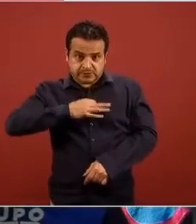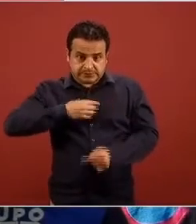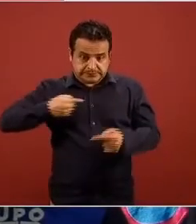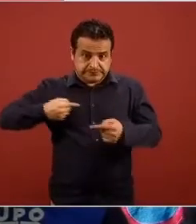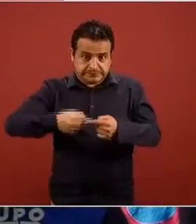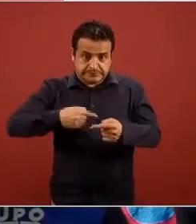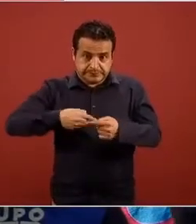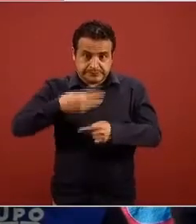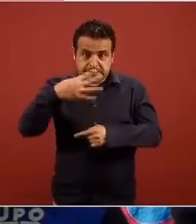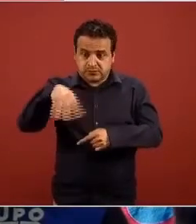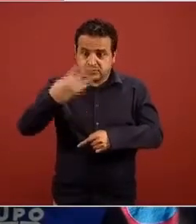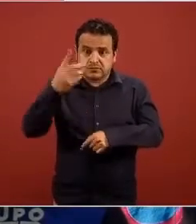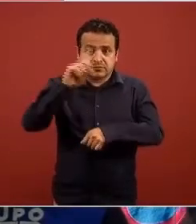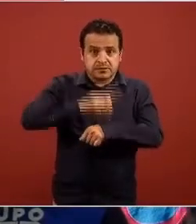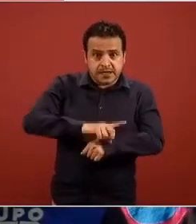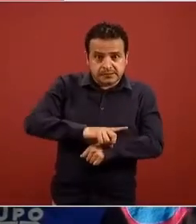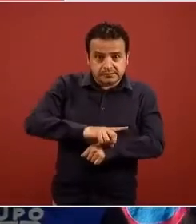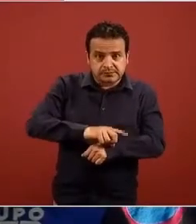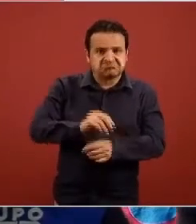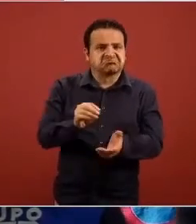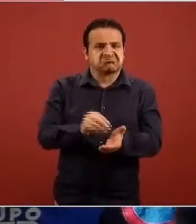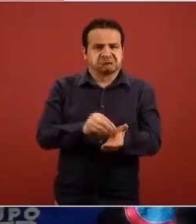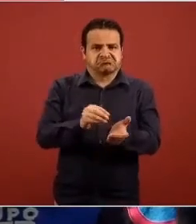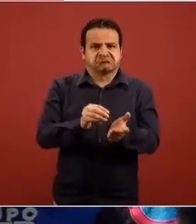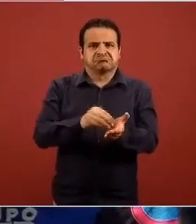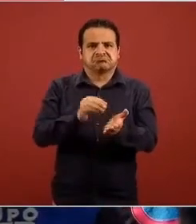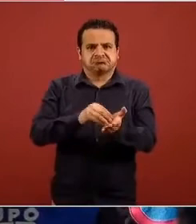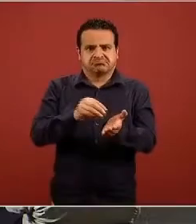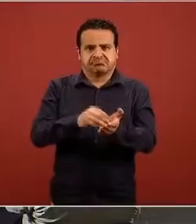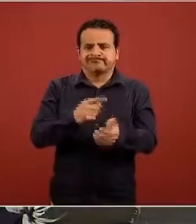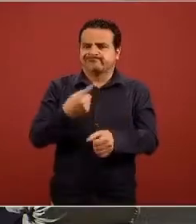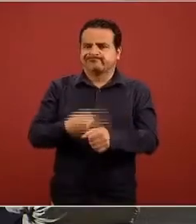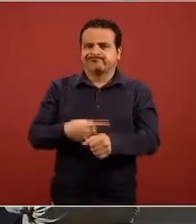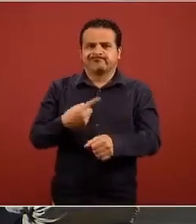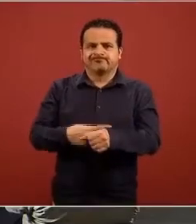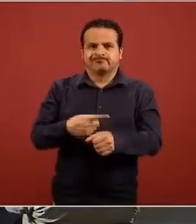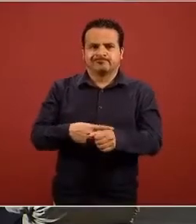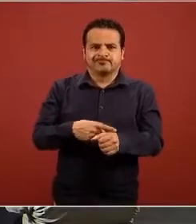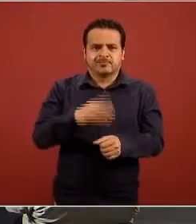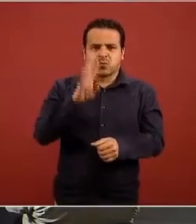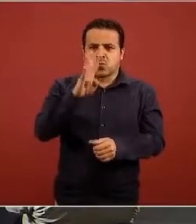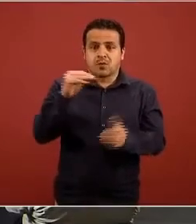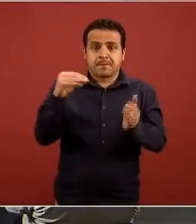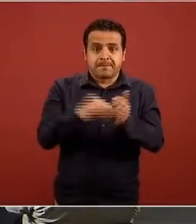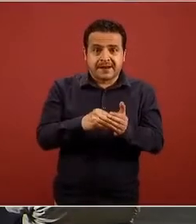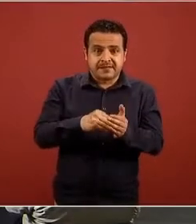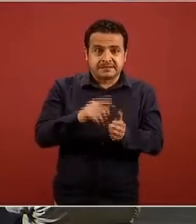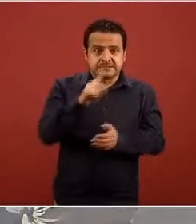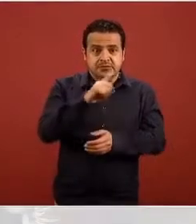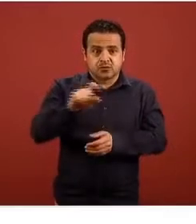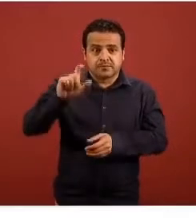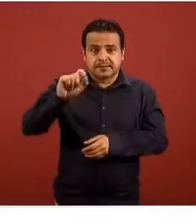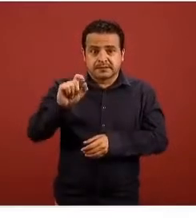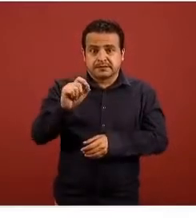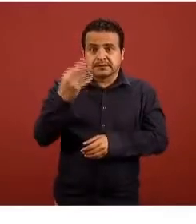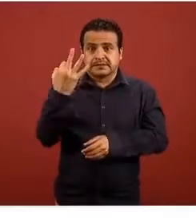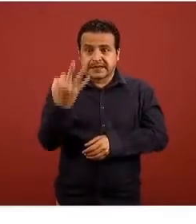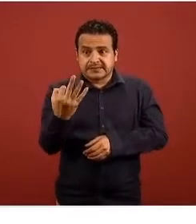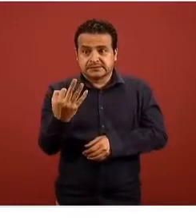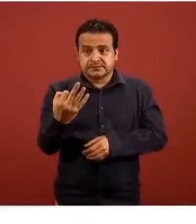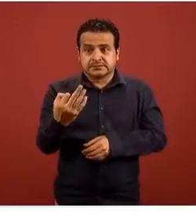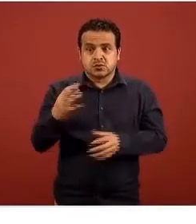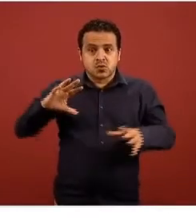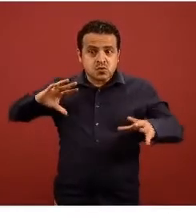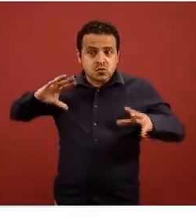14 días iniciaron con síntomas que son estos 4.127 una tercera parte solamente de todos los casos que llevamos